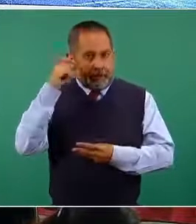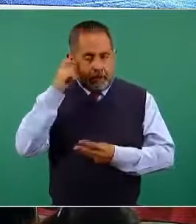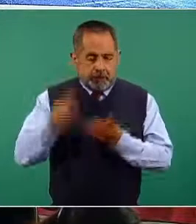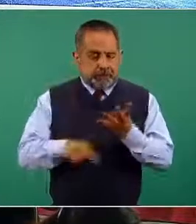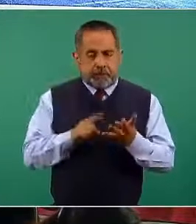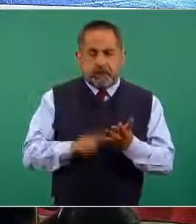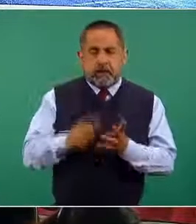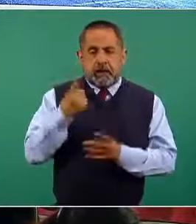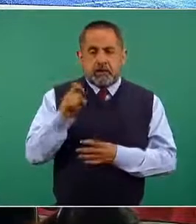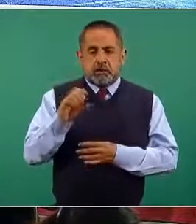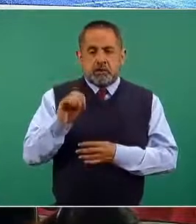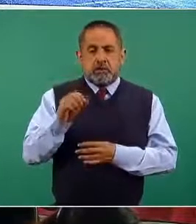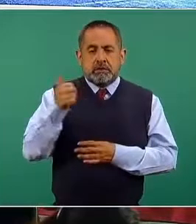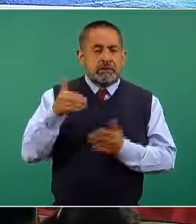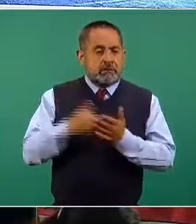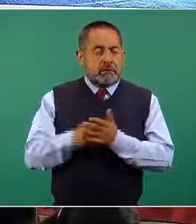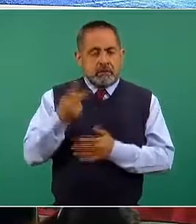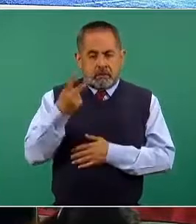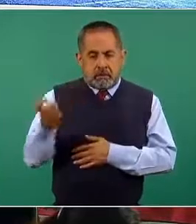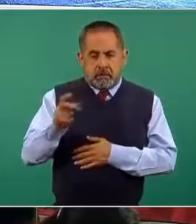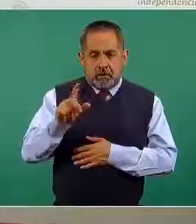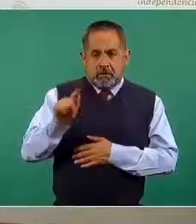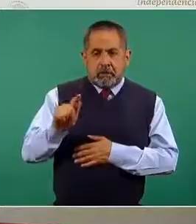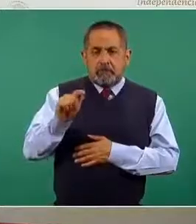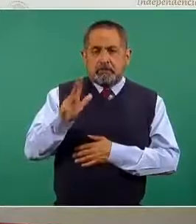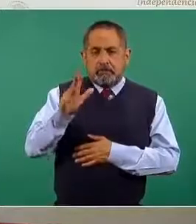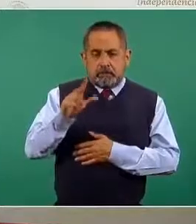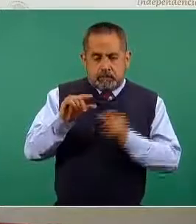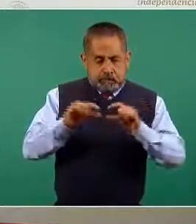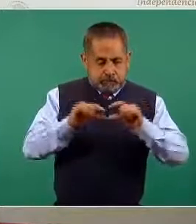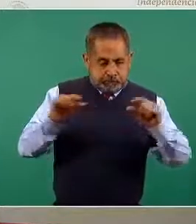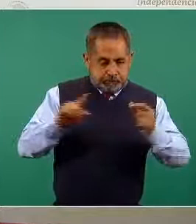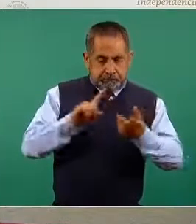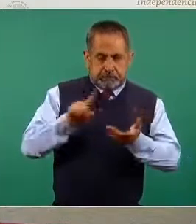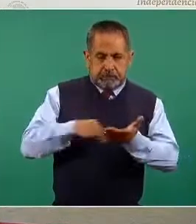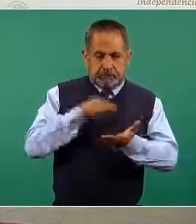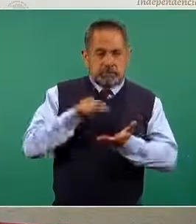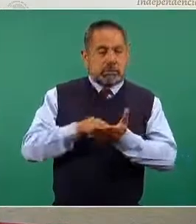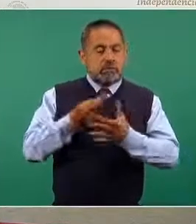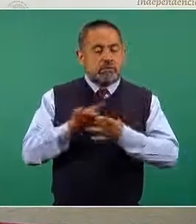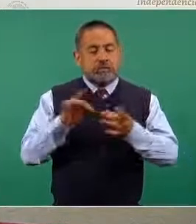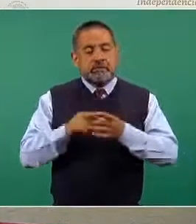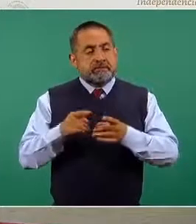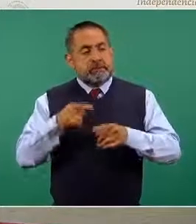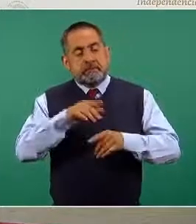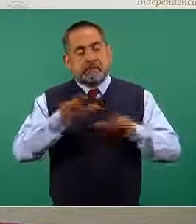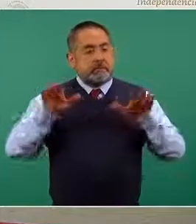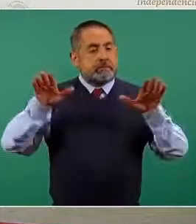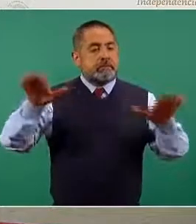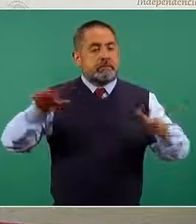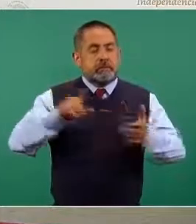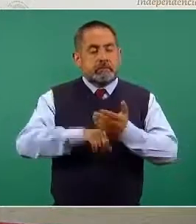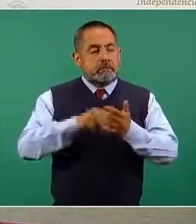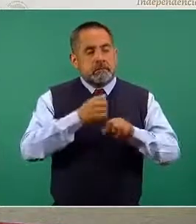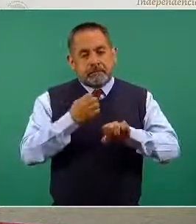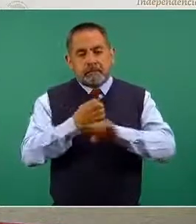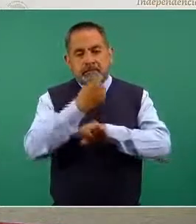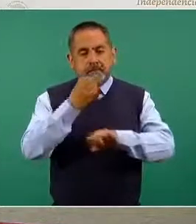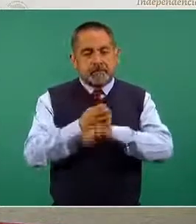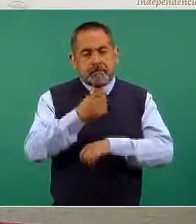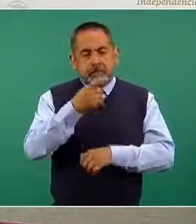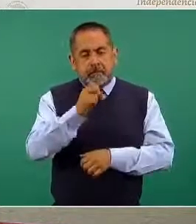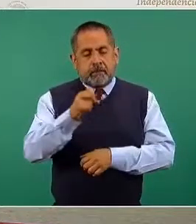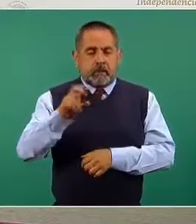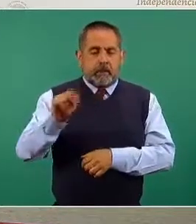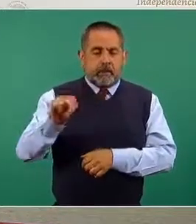y 106 mil 275 dosis recibidas en el aeropuerto en el Estado de